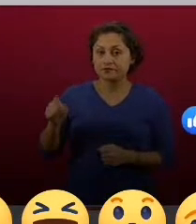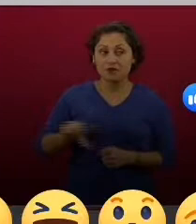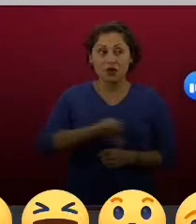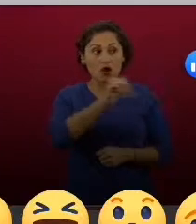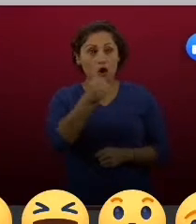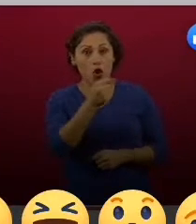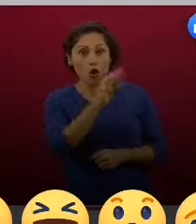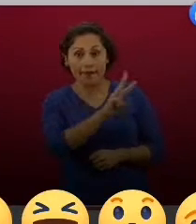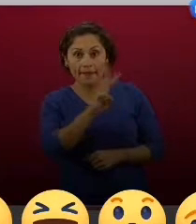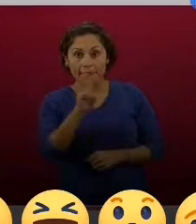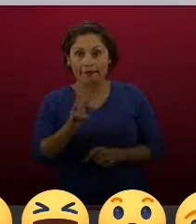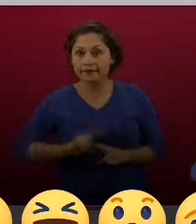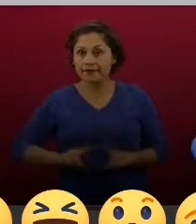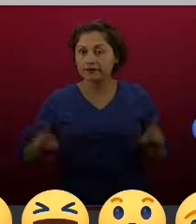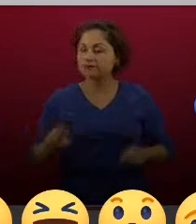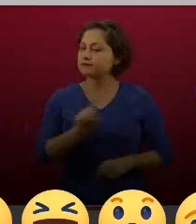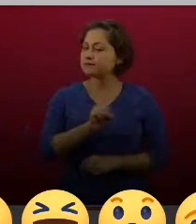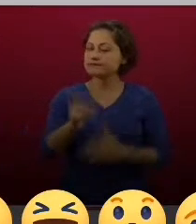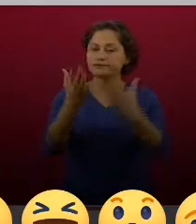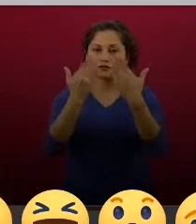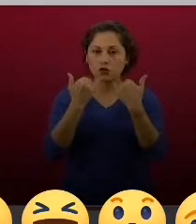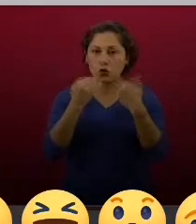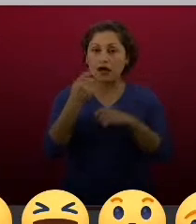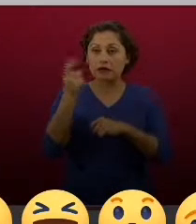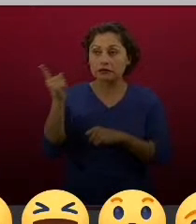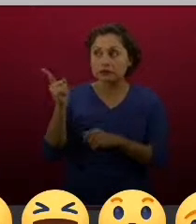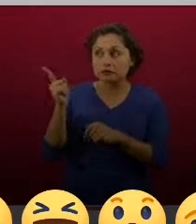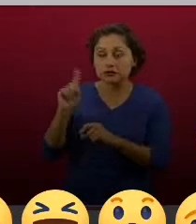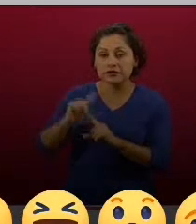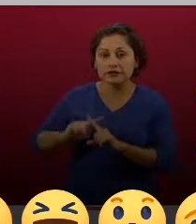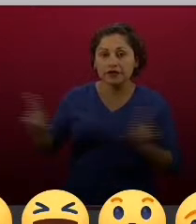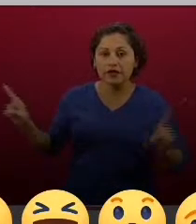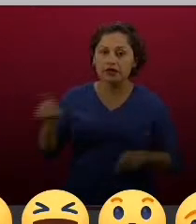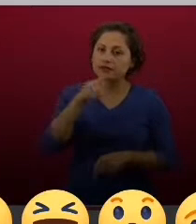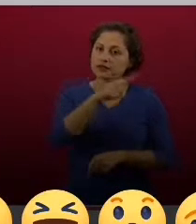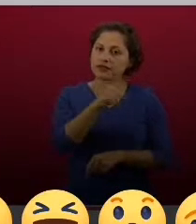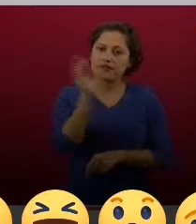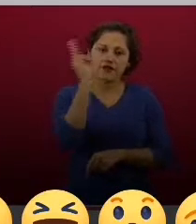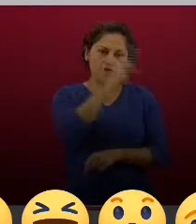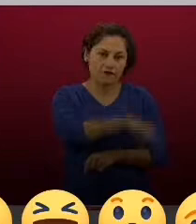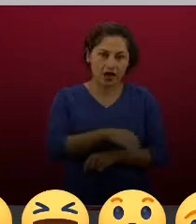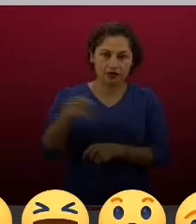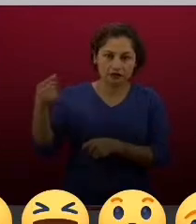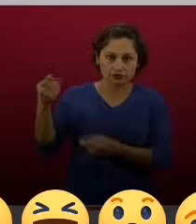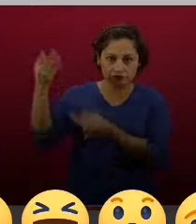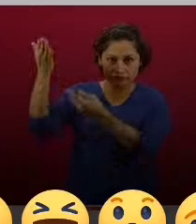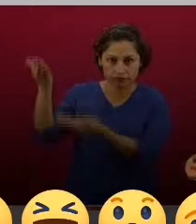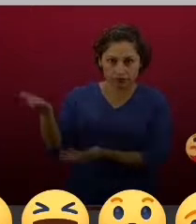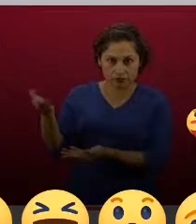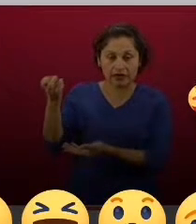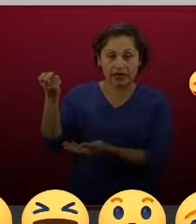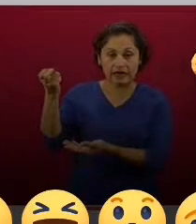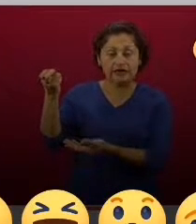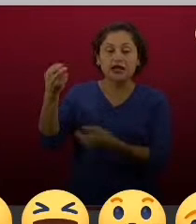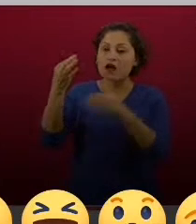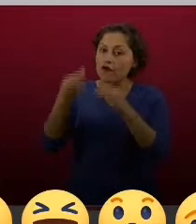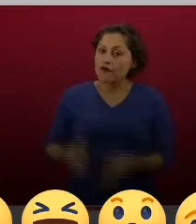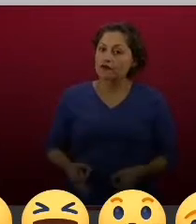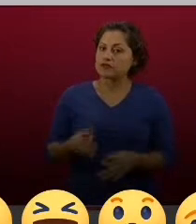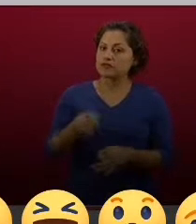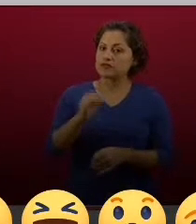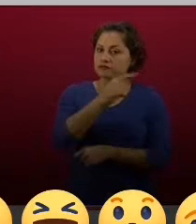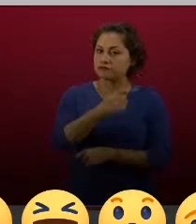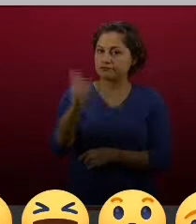del Infonavit. Hay unas apócrifas, pero estas son las únicas oficiales. Lo mismo, las otras